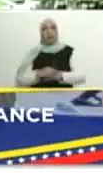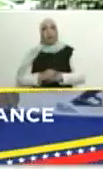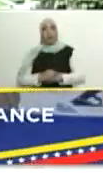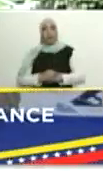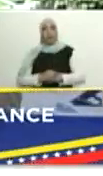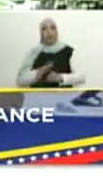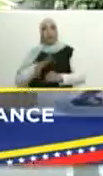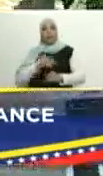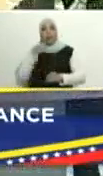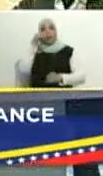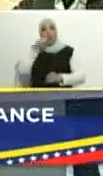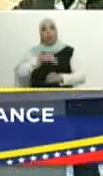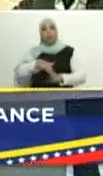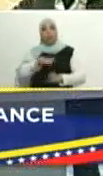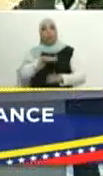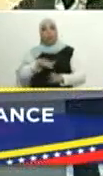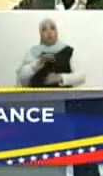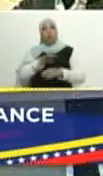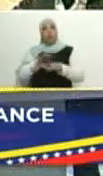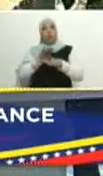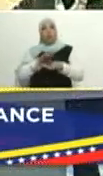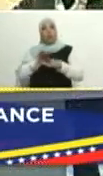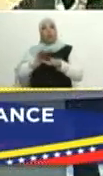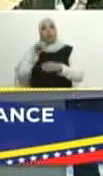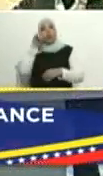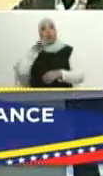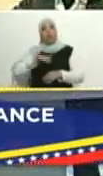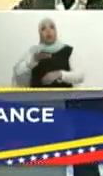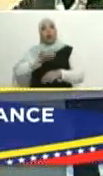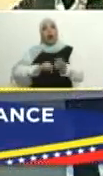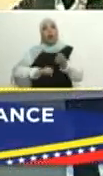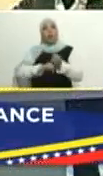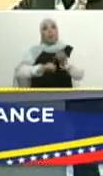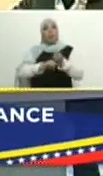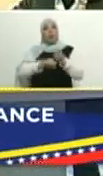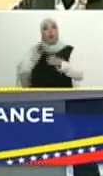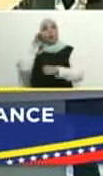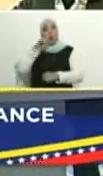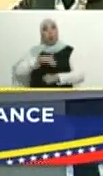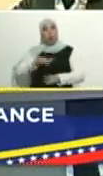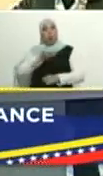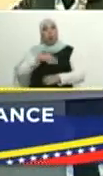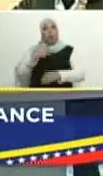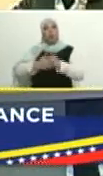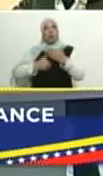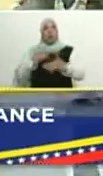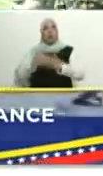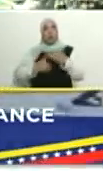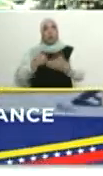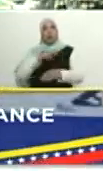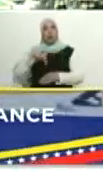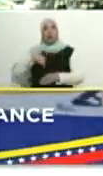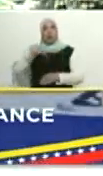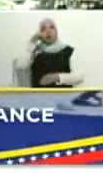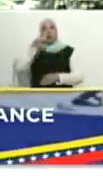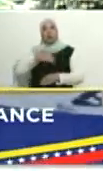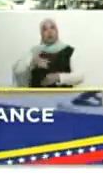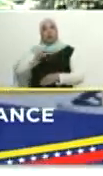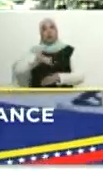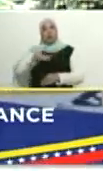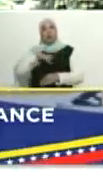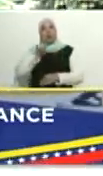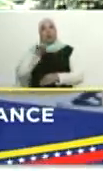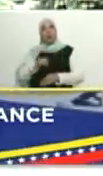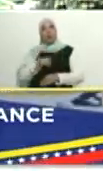a nuestro pueblo, a protegiendo a nuestro pueblo, apoyando a nuestro pueblo, avanzando junto a nuestro pueblo, como debe